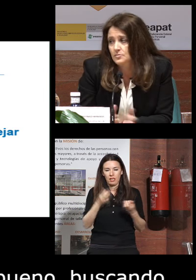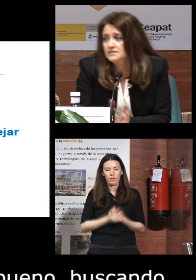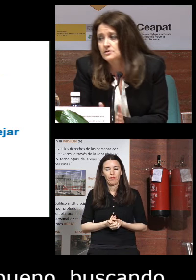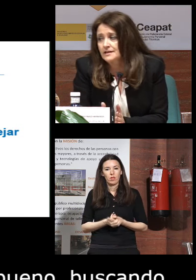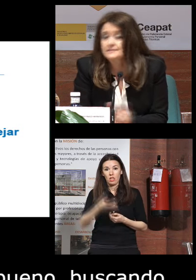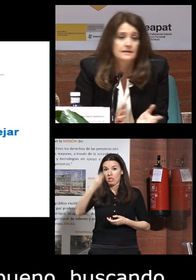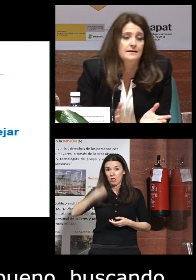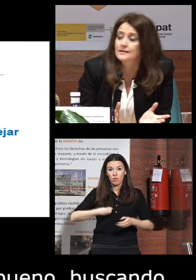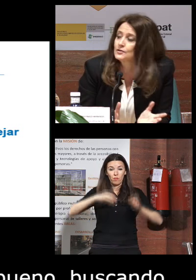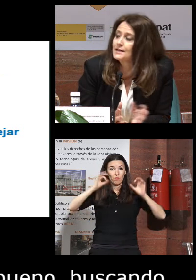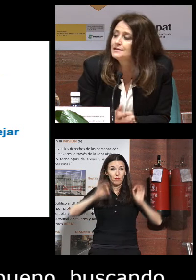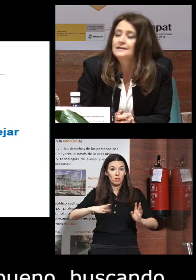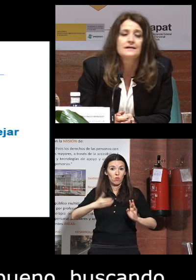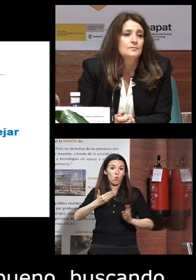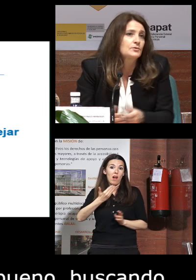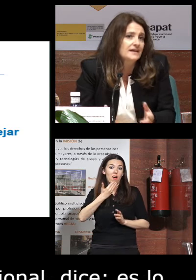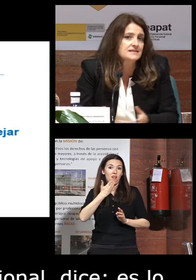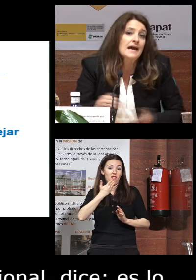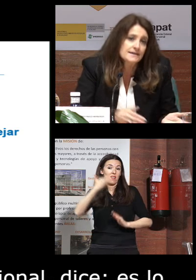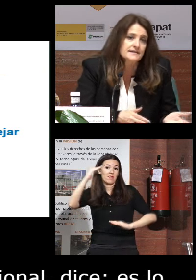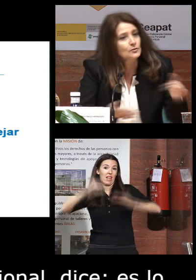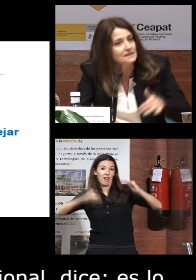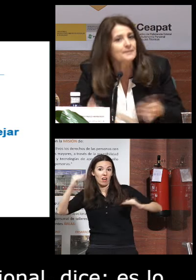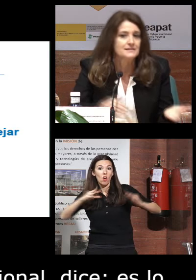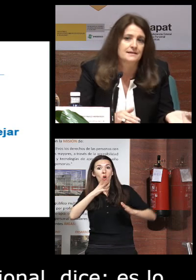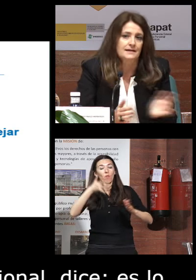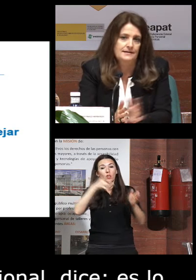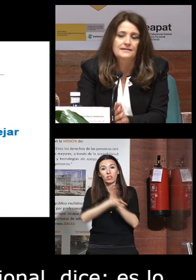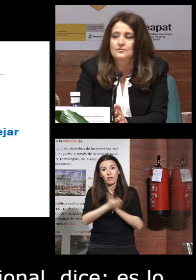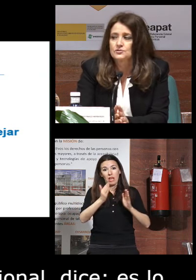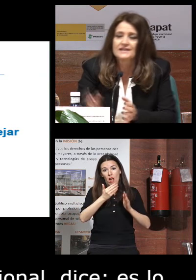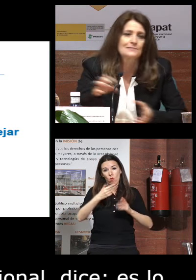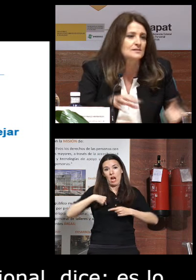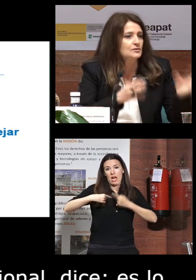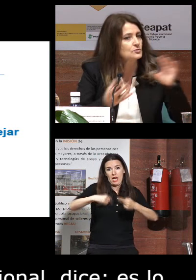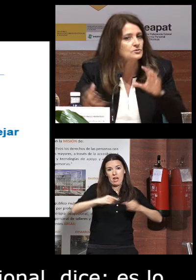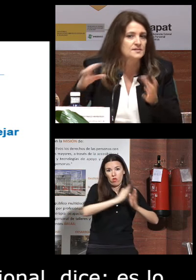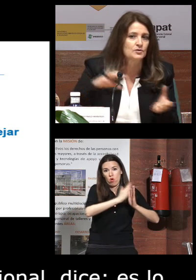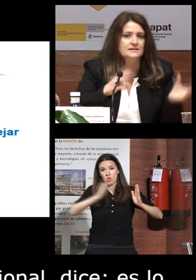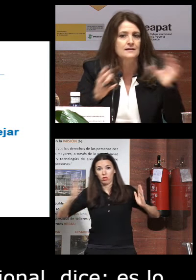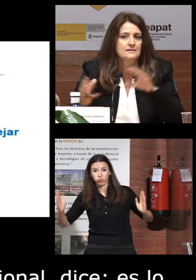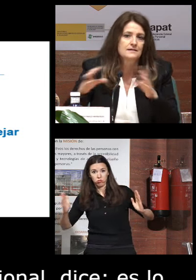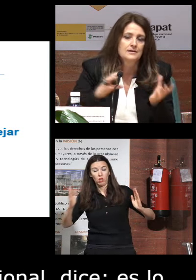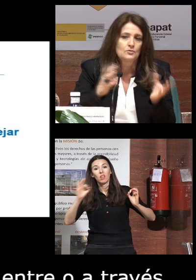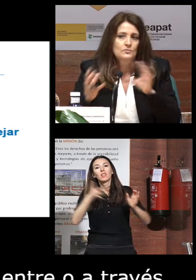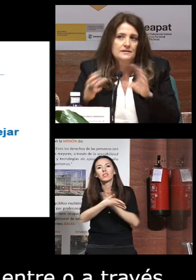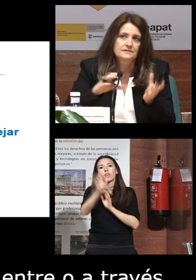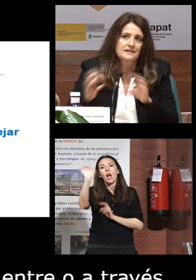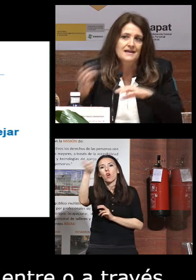lo mismo que intergeneracional porque es entre o a través de generaciones o sea que estamos hablando de un concepto que está ahí